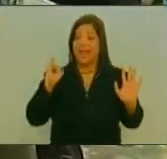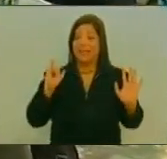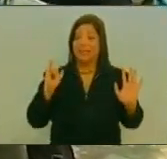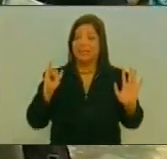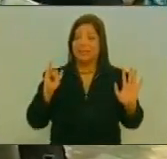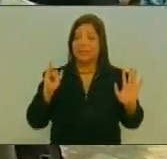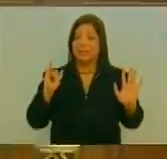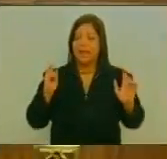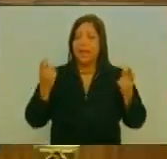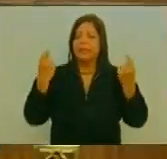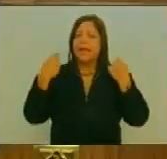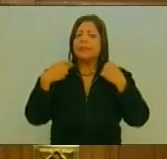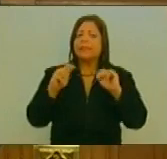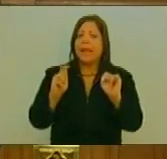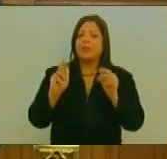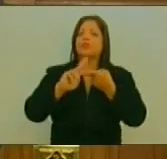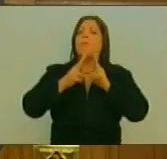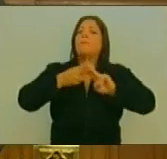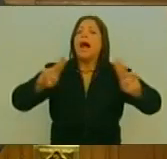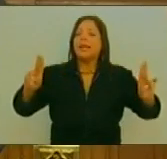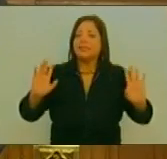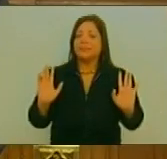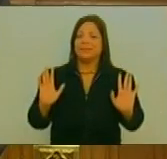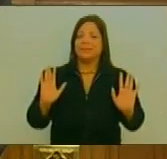Estamos tratando De que sea en paz